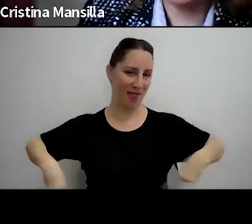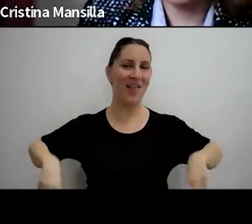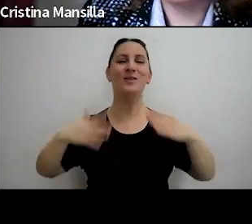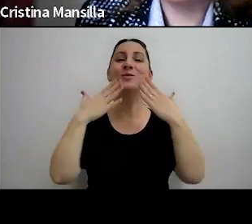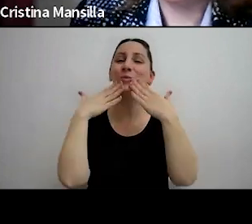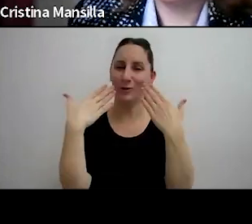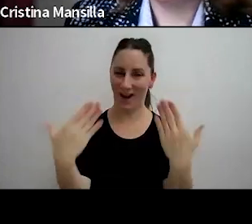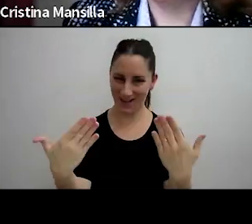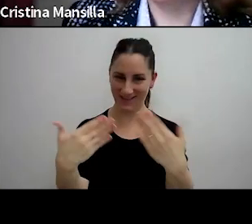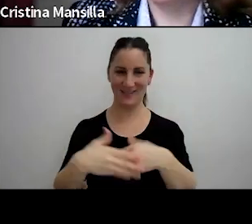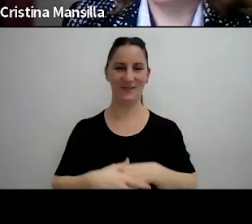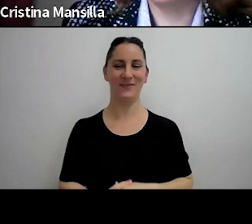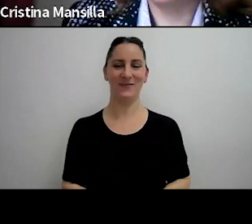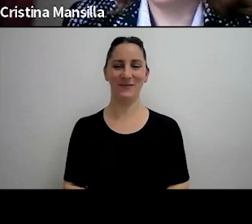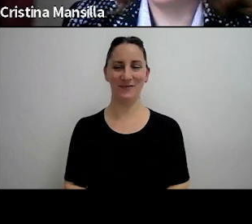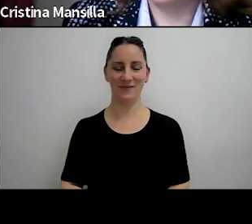gracias